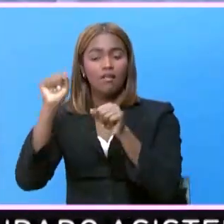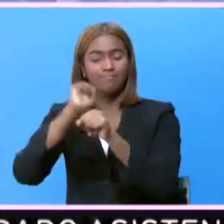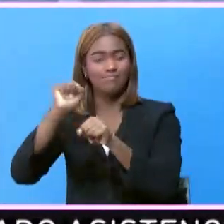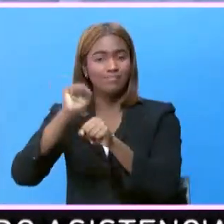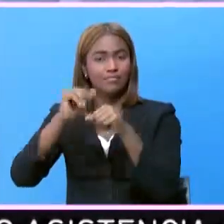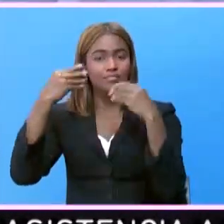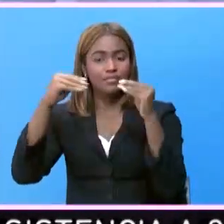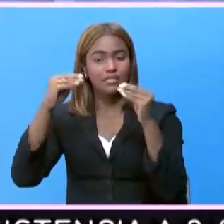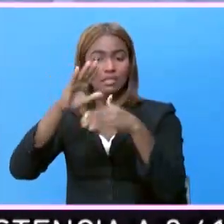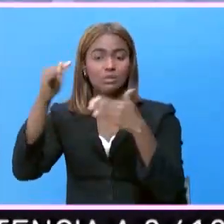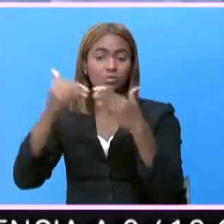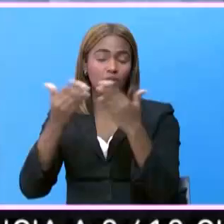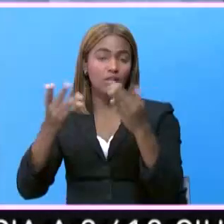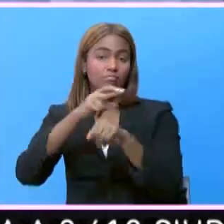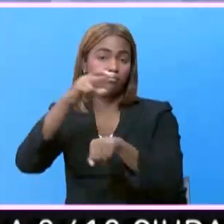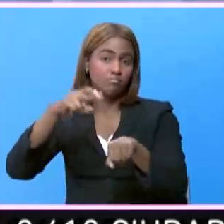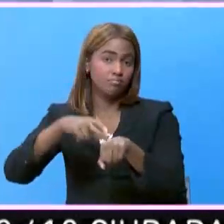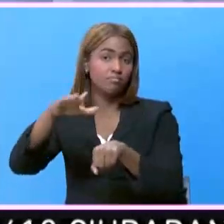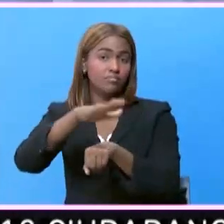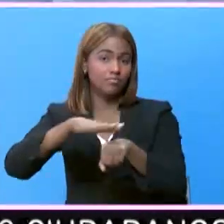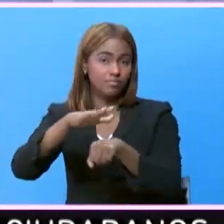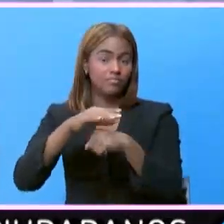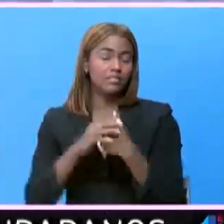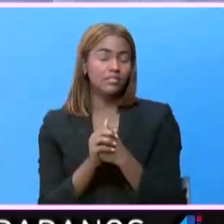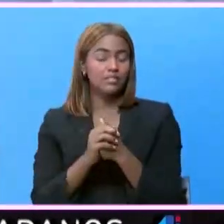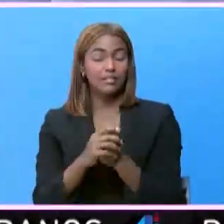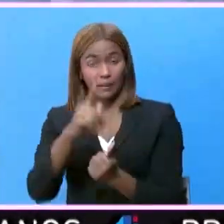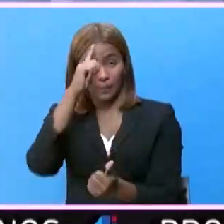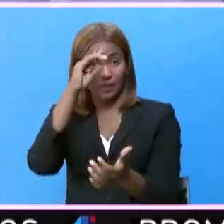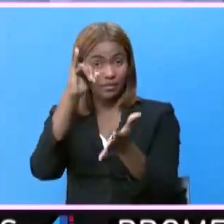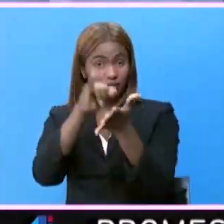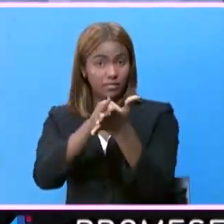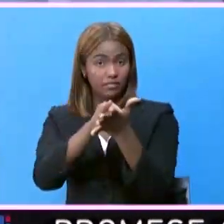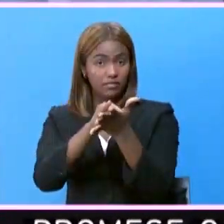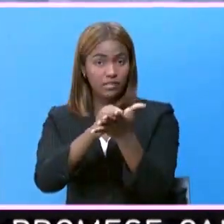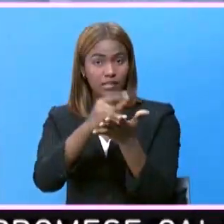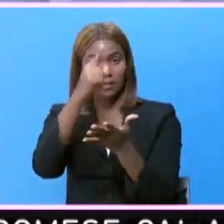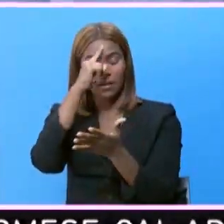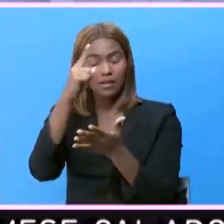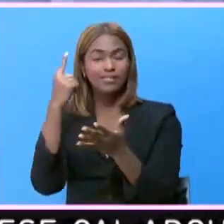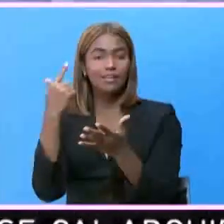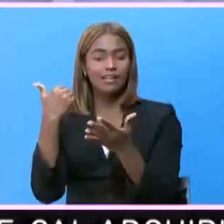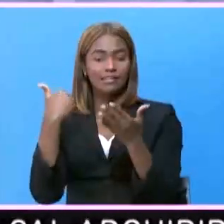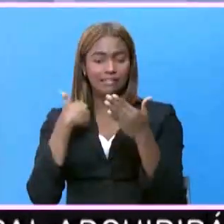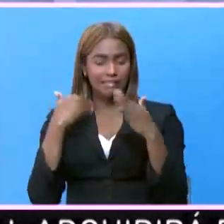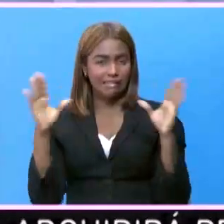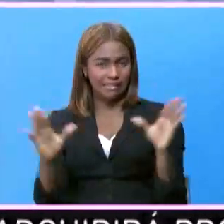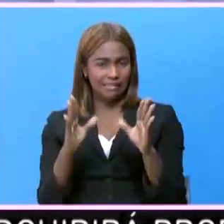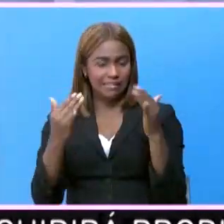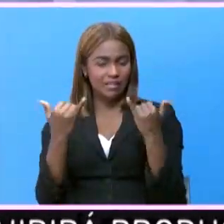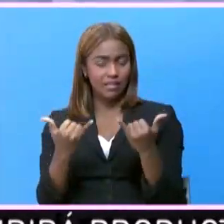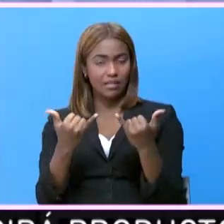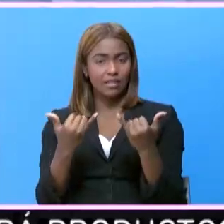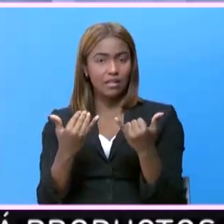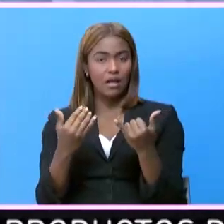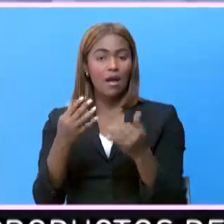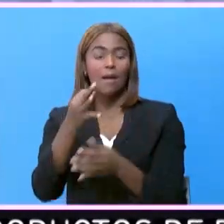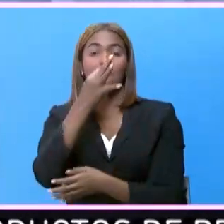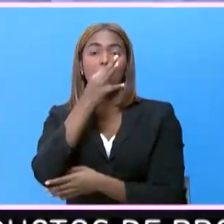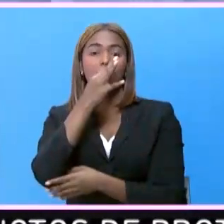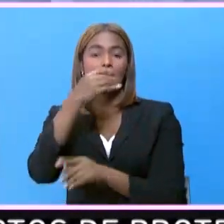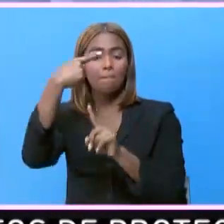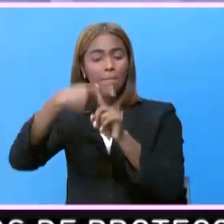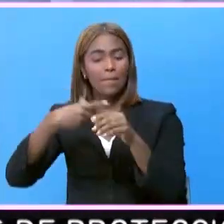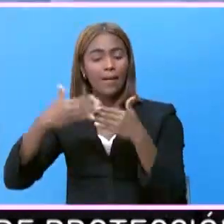de todos los la región. Y por eso, además en vista de que en los próximos